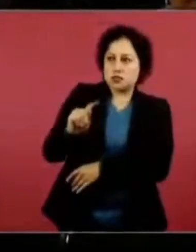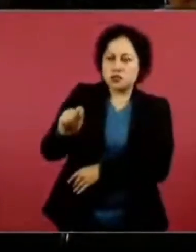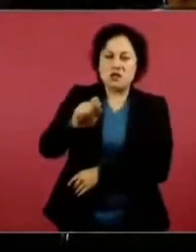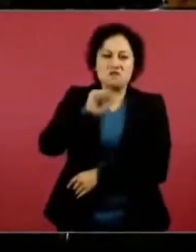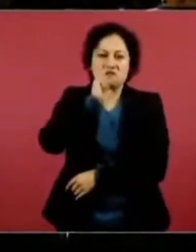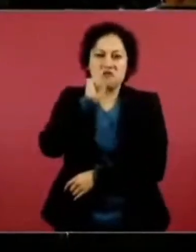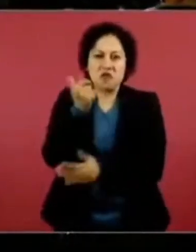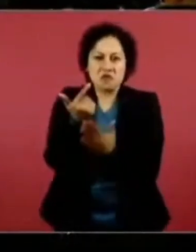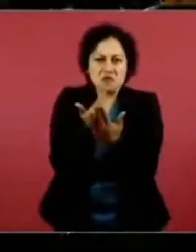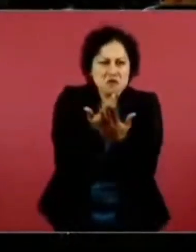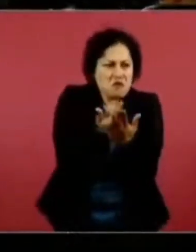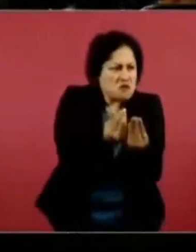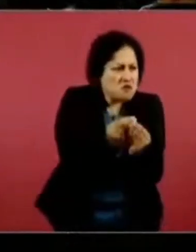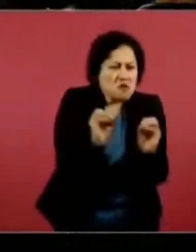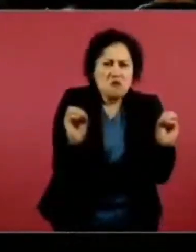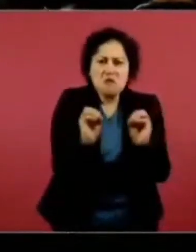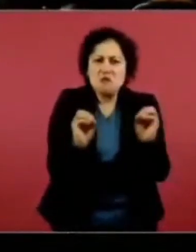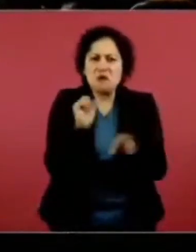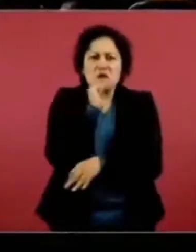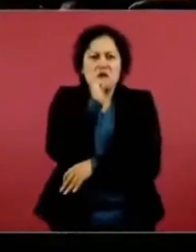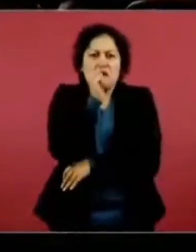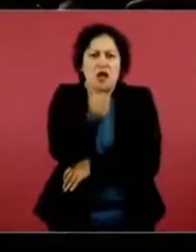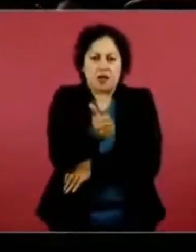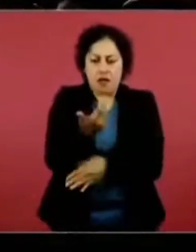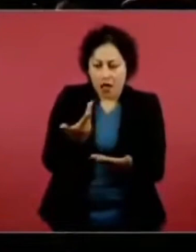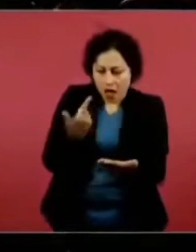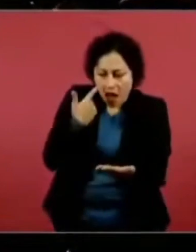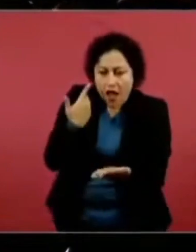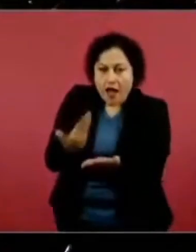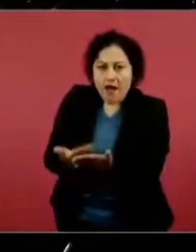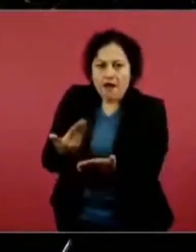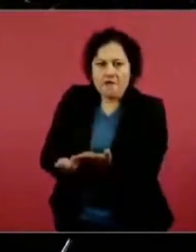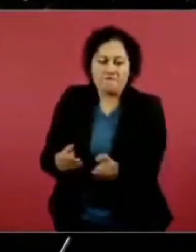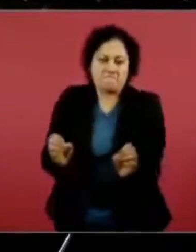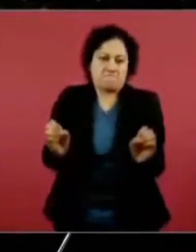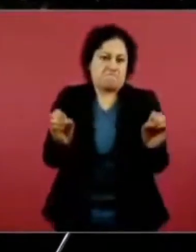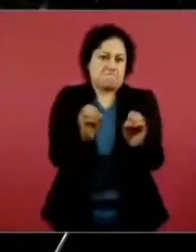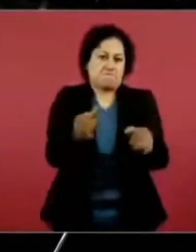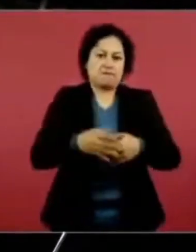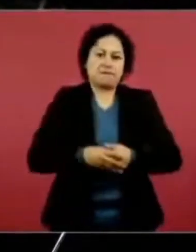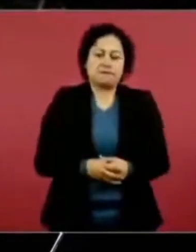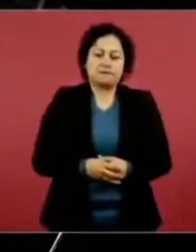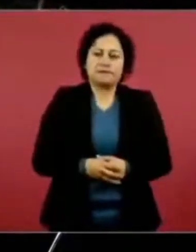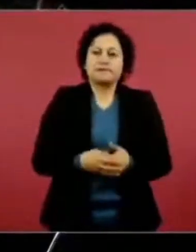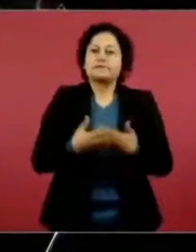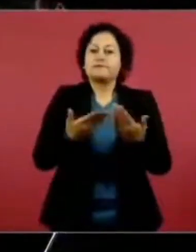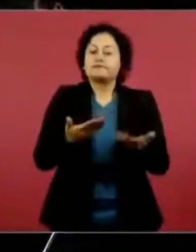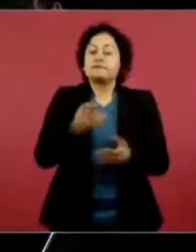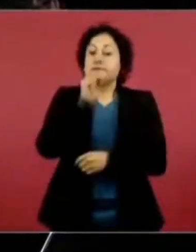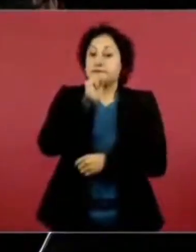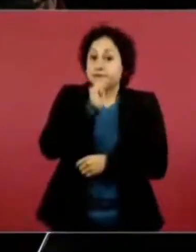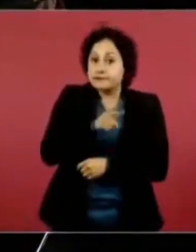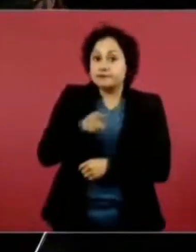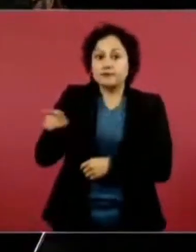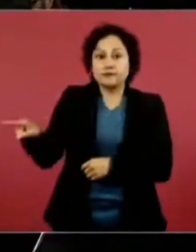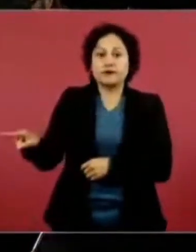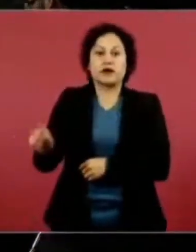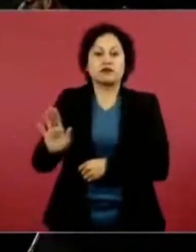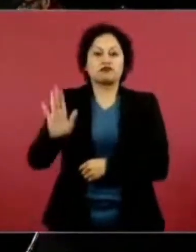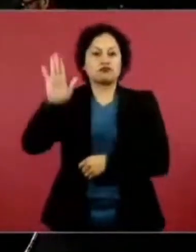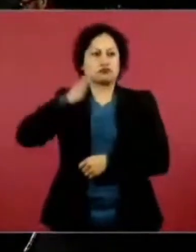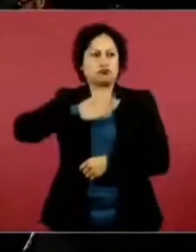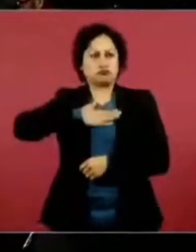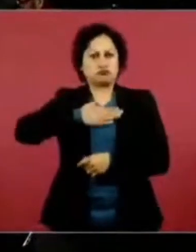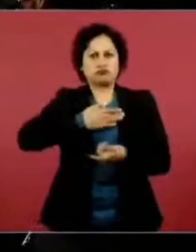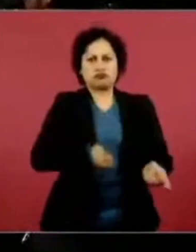ahí cotejar que efectivamente hubo ese pago, ¿no? Asimismo, así tampoco no inscribieron en el registro público a sabientes